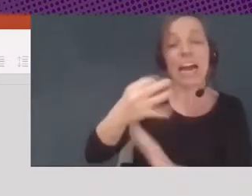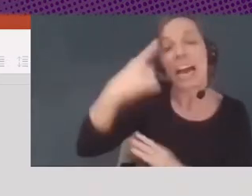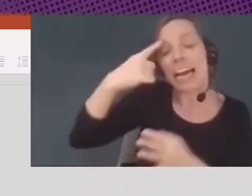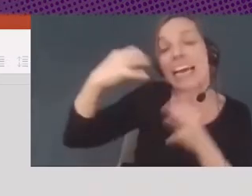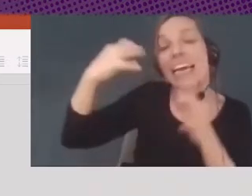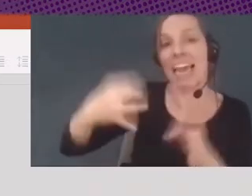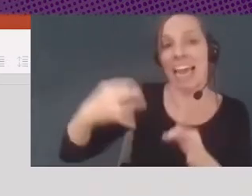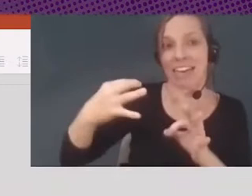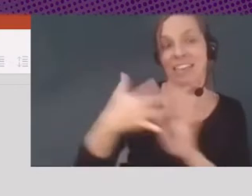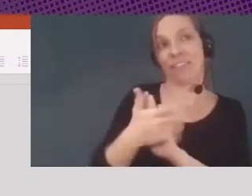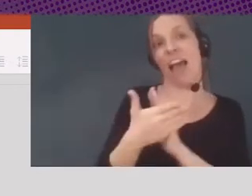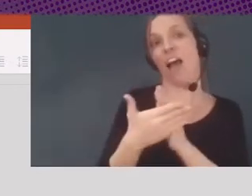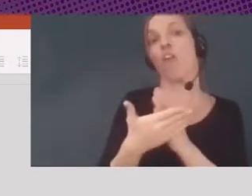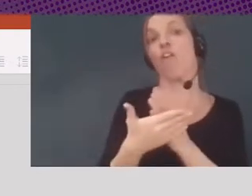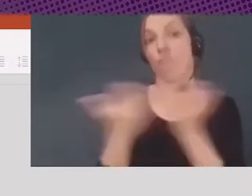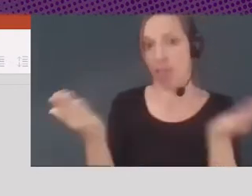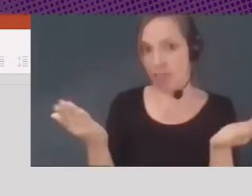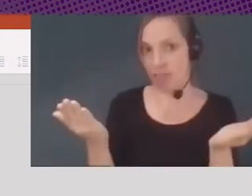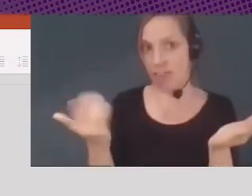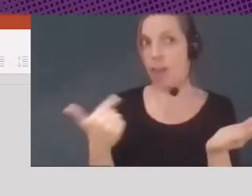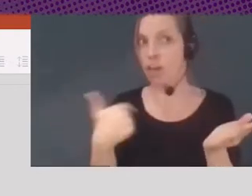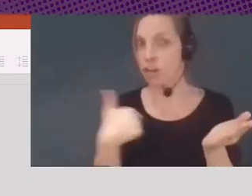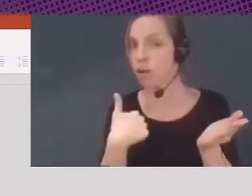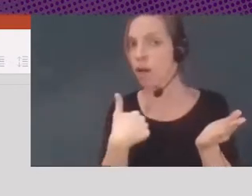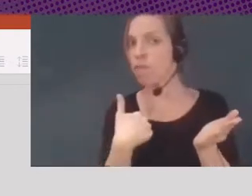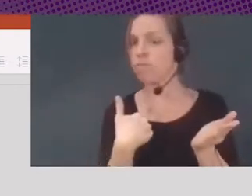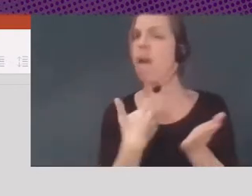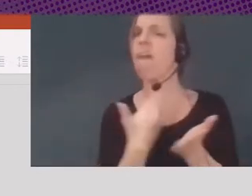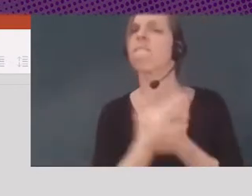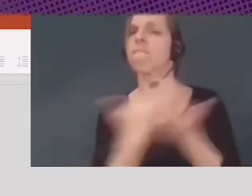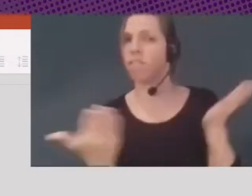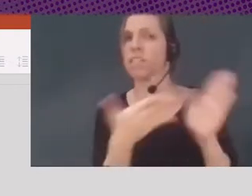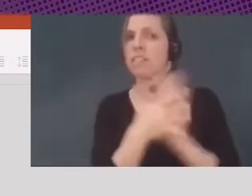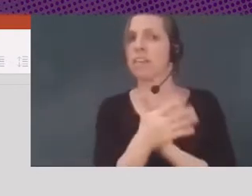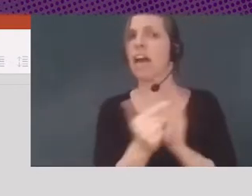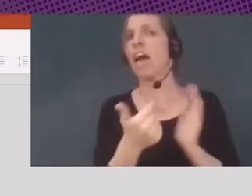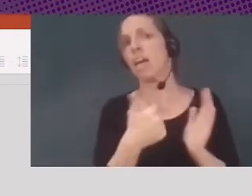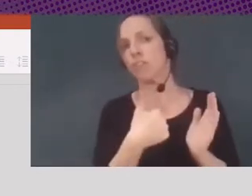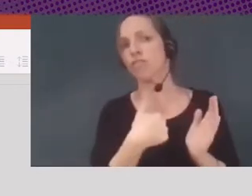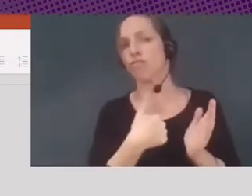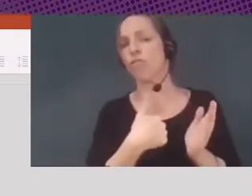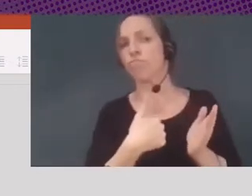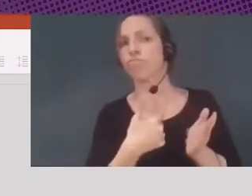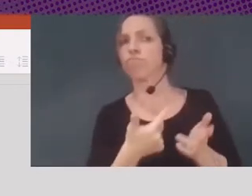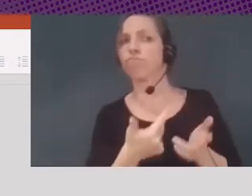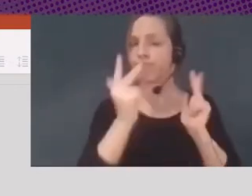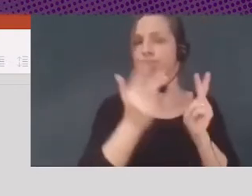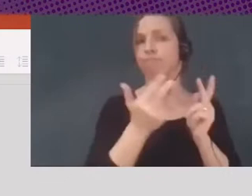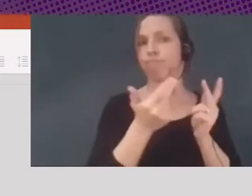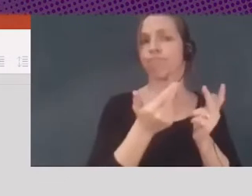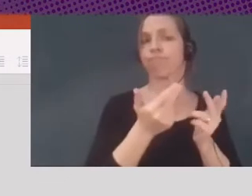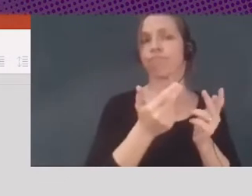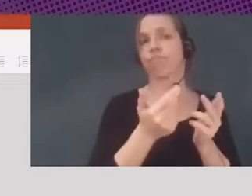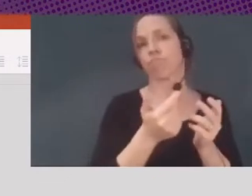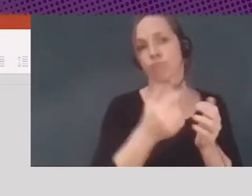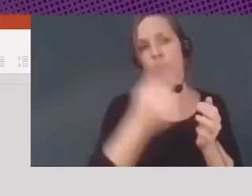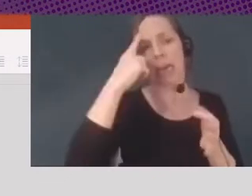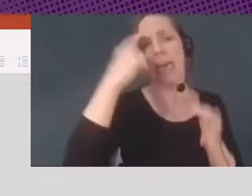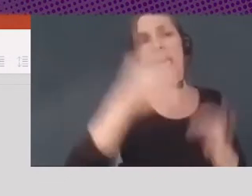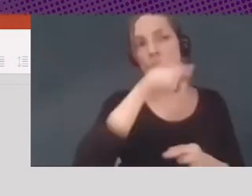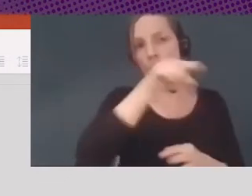fe, confianza. Yo creo en ti, por lo tanto te doy crédito, te doy confianza, te confío.